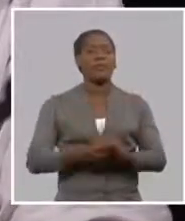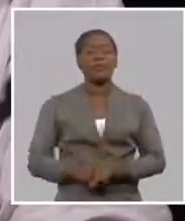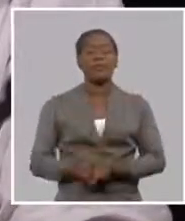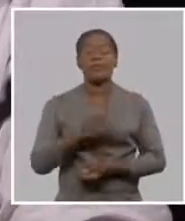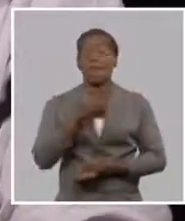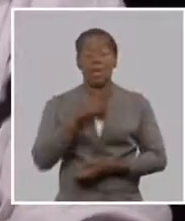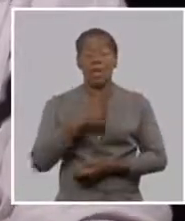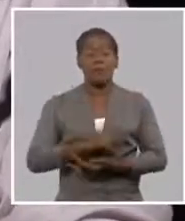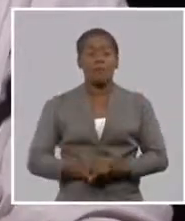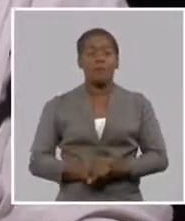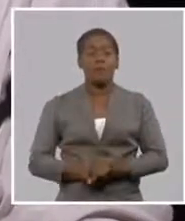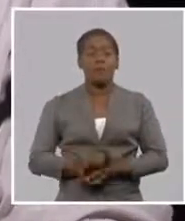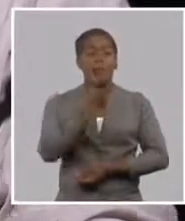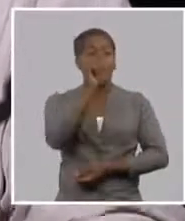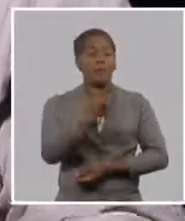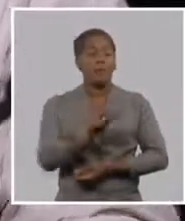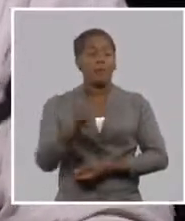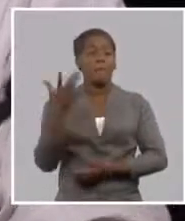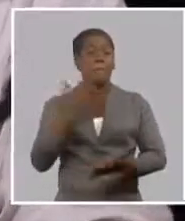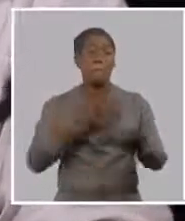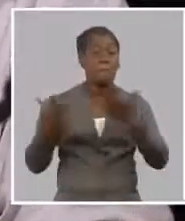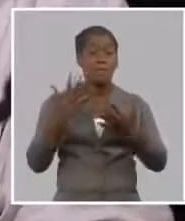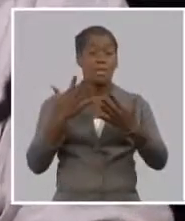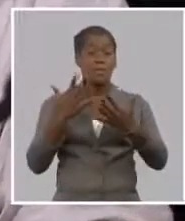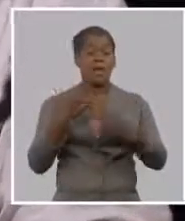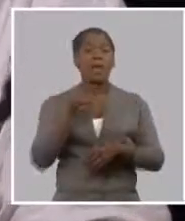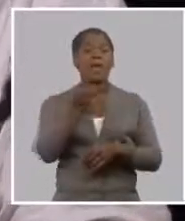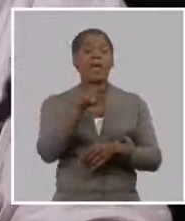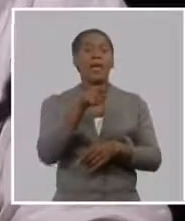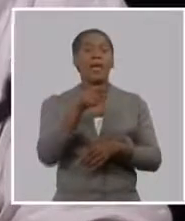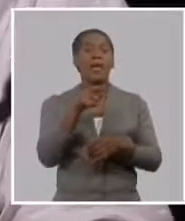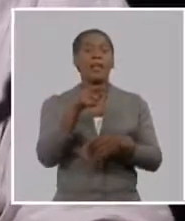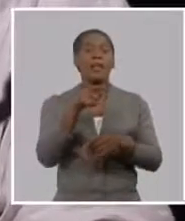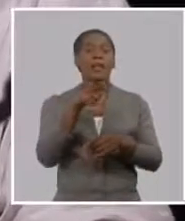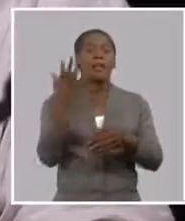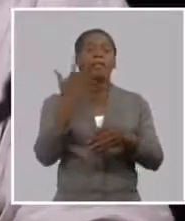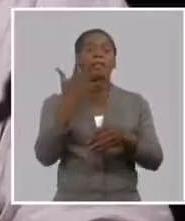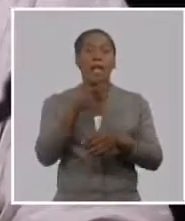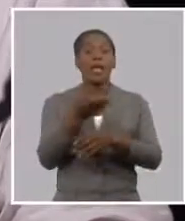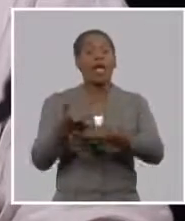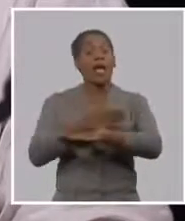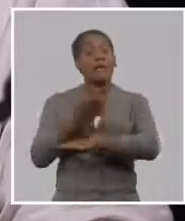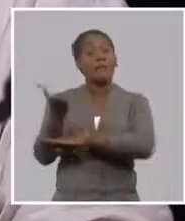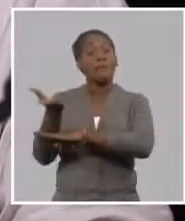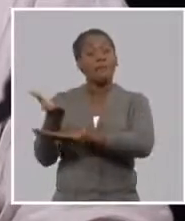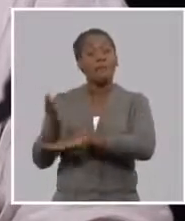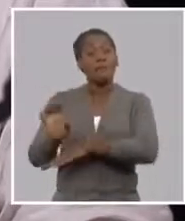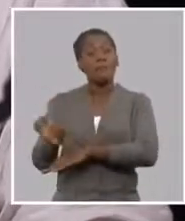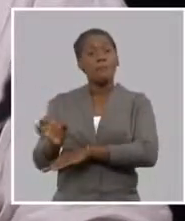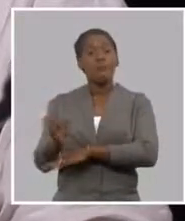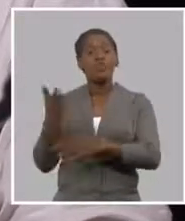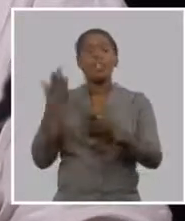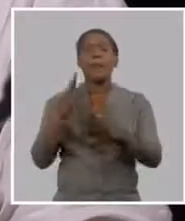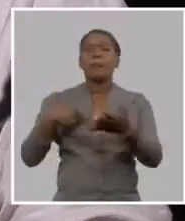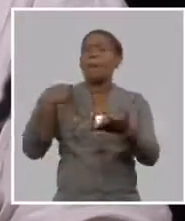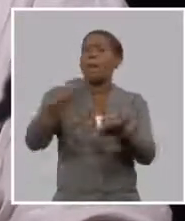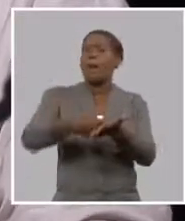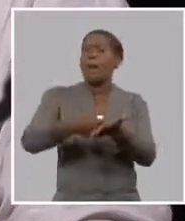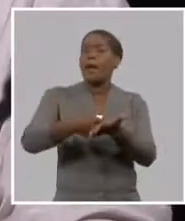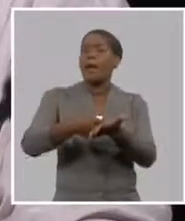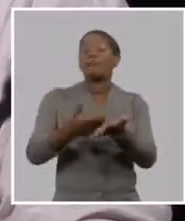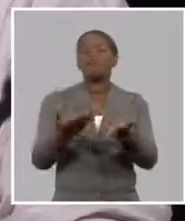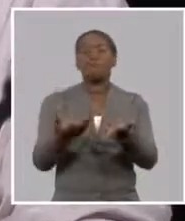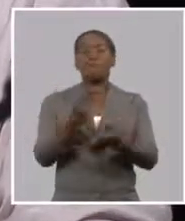todo el territorio y bueno empezando y haciendo con unas precisiones generales quisiéramos expresar también que